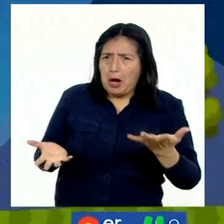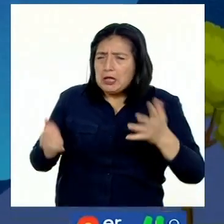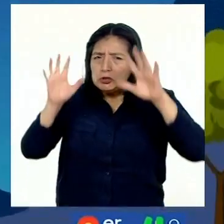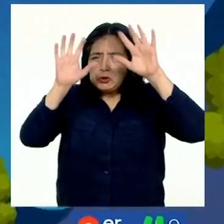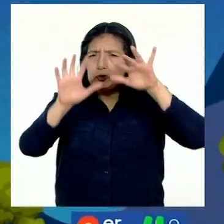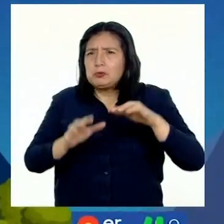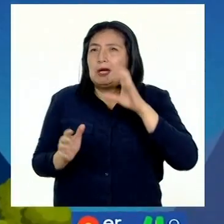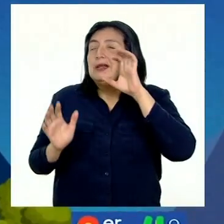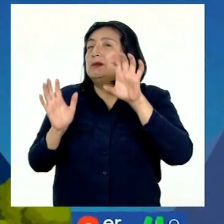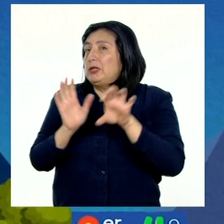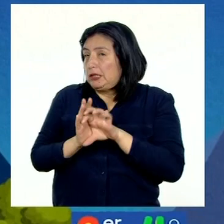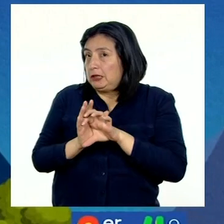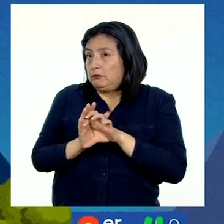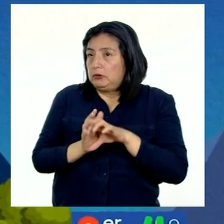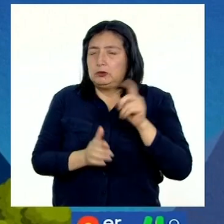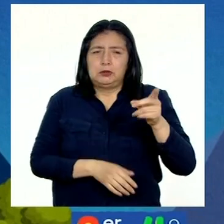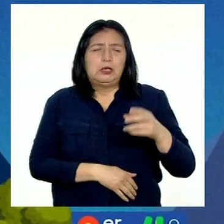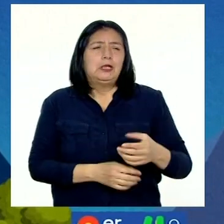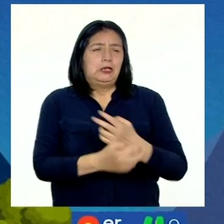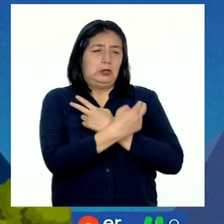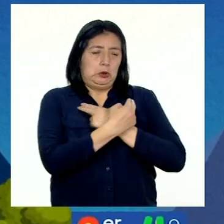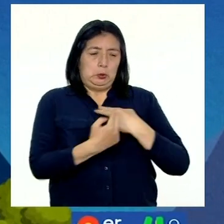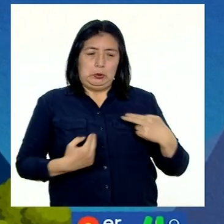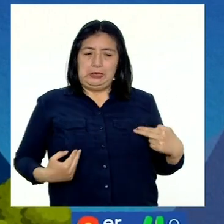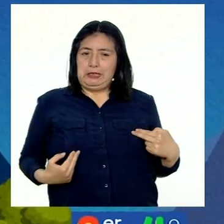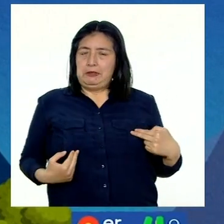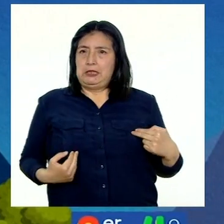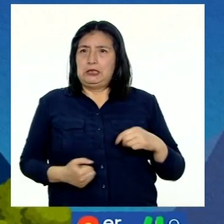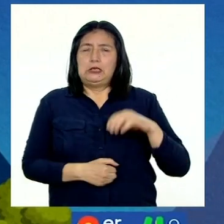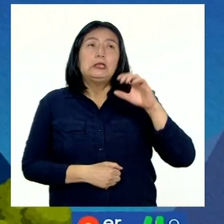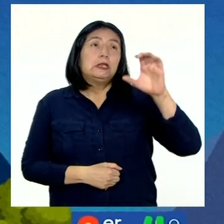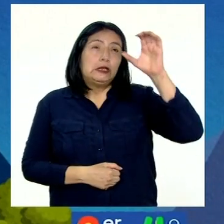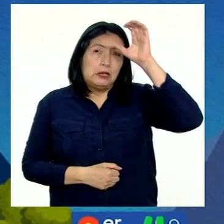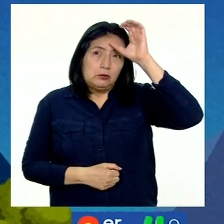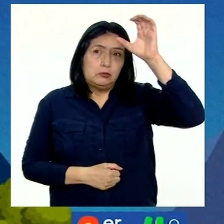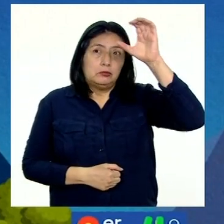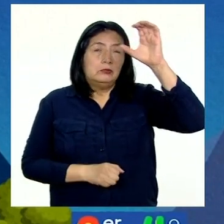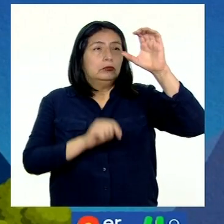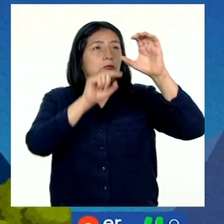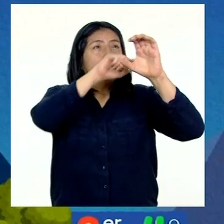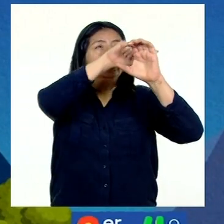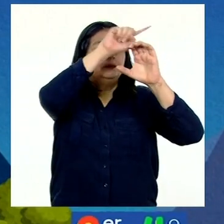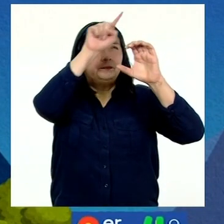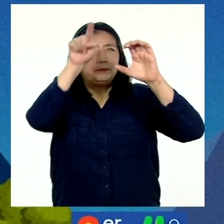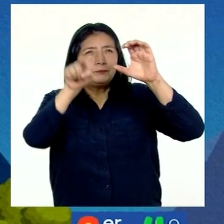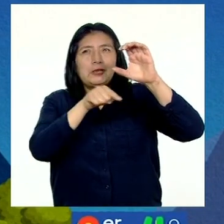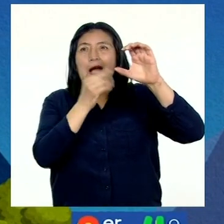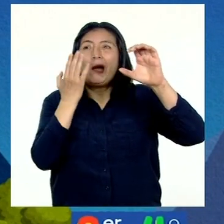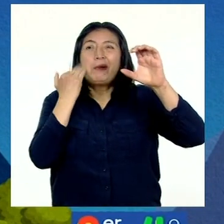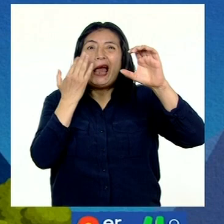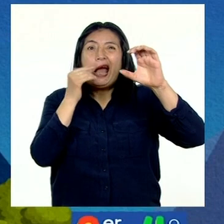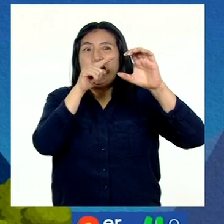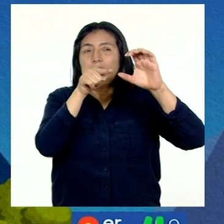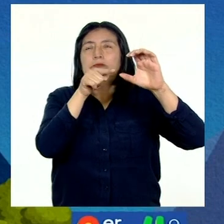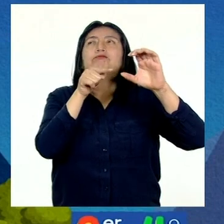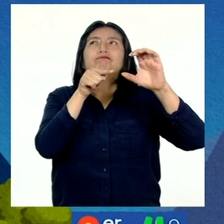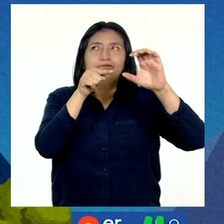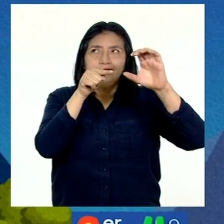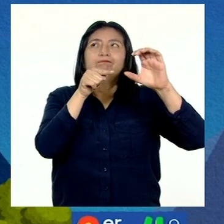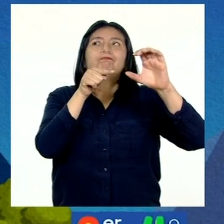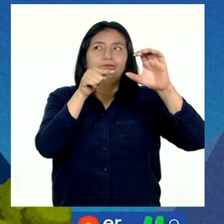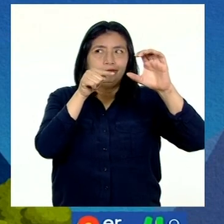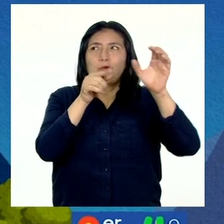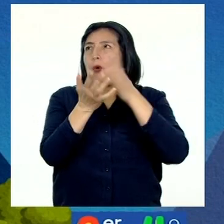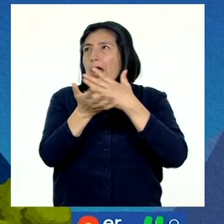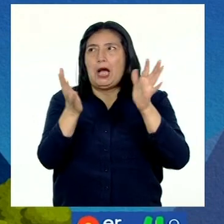lluvia. Por ejemplo, en Huancabelica. Si la luna tiene un halo blanquecino, entonces será temporada